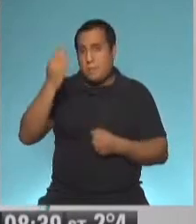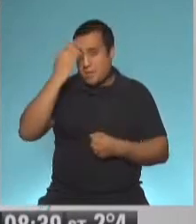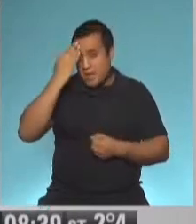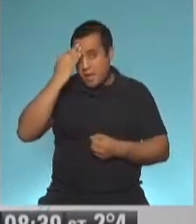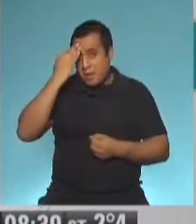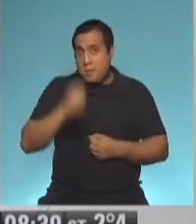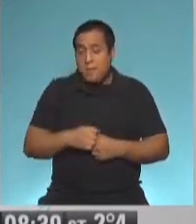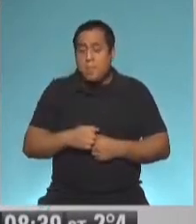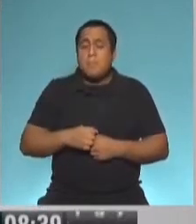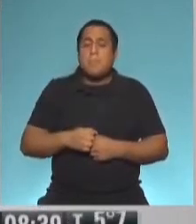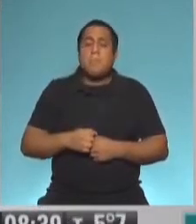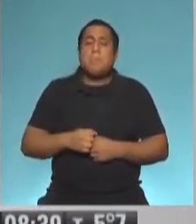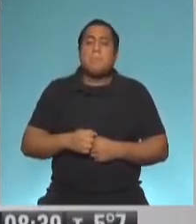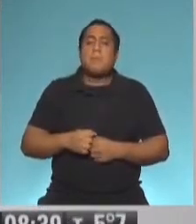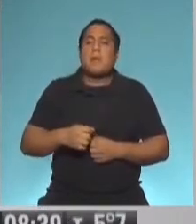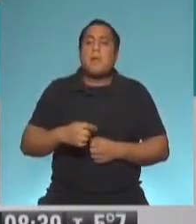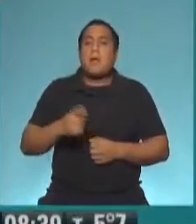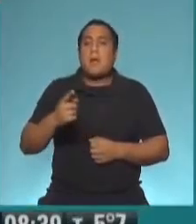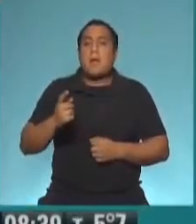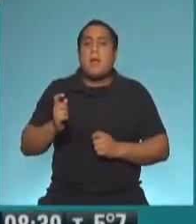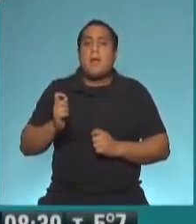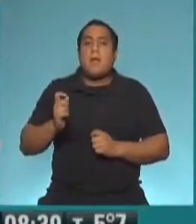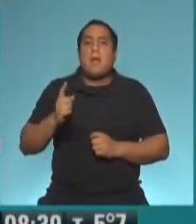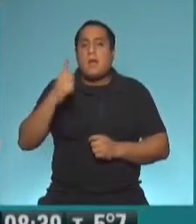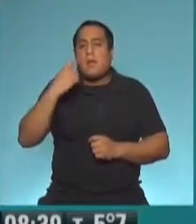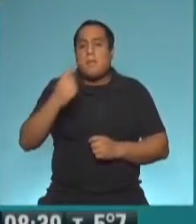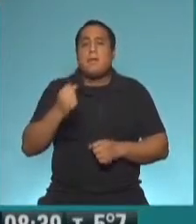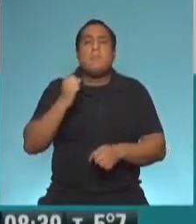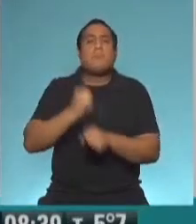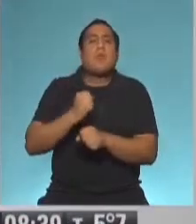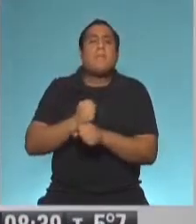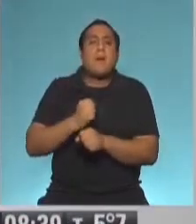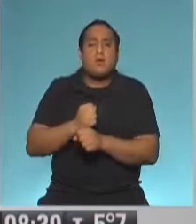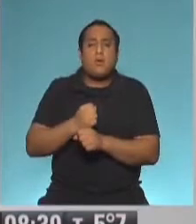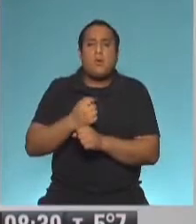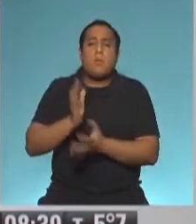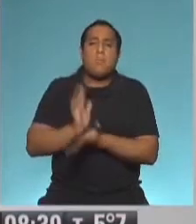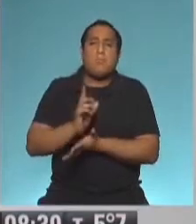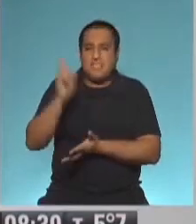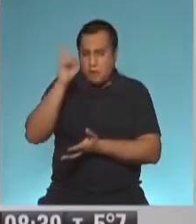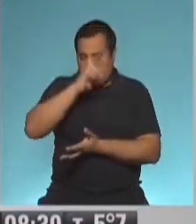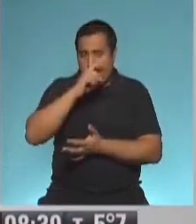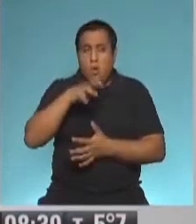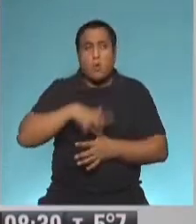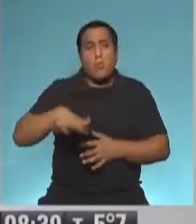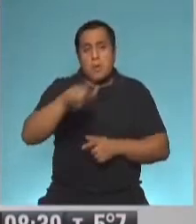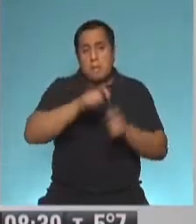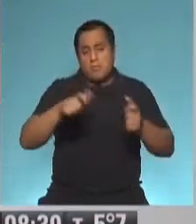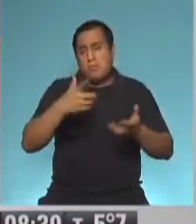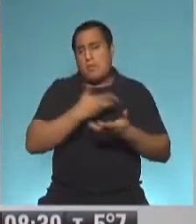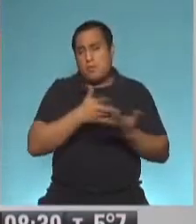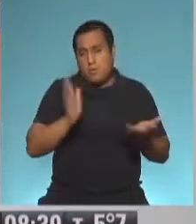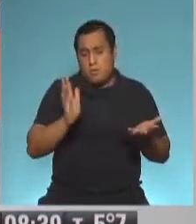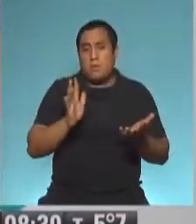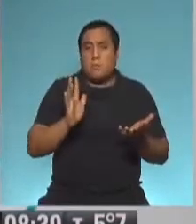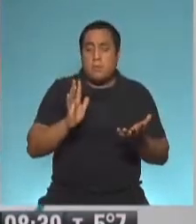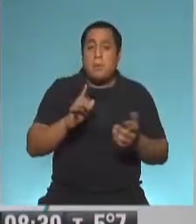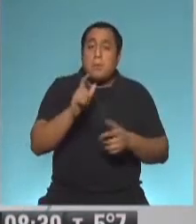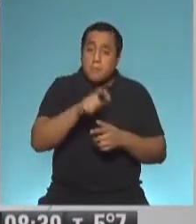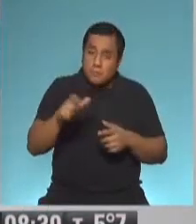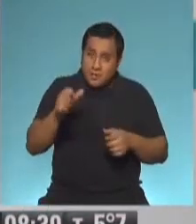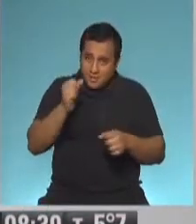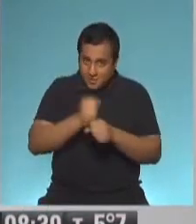un trabajo en red psicosocial, tanto para la comunidad en general, tanto para los